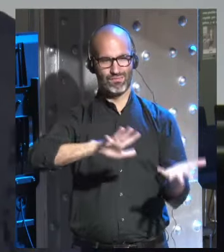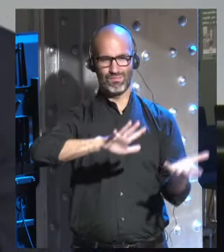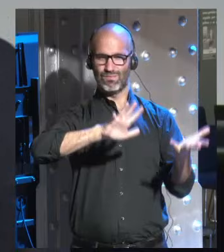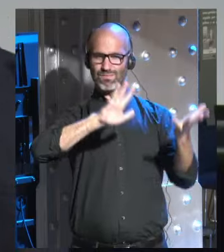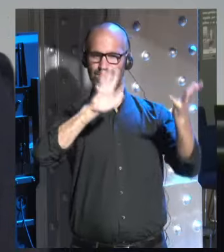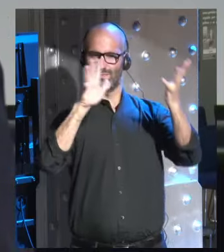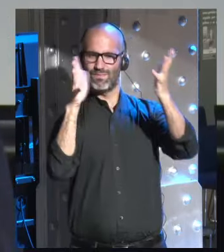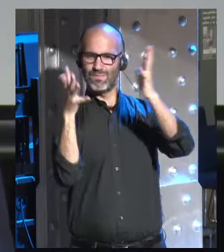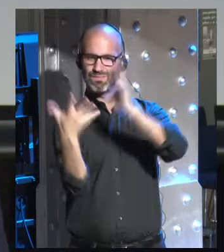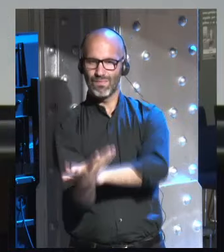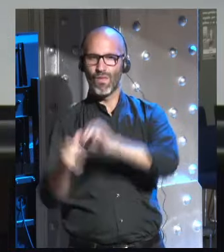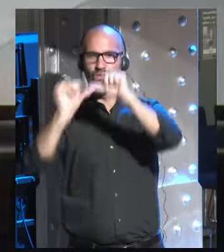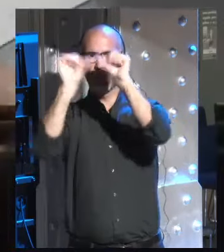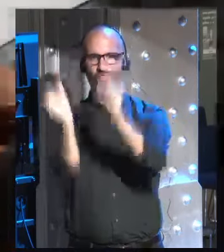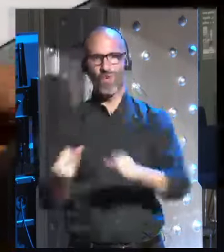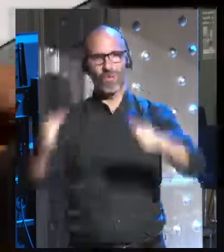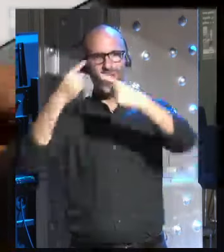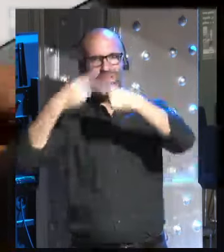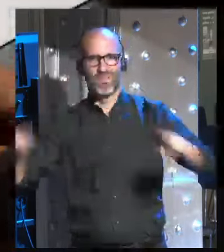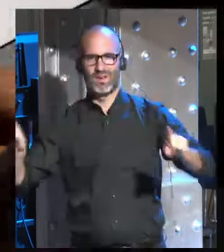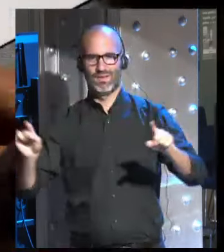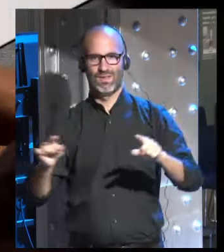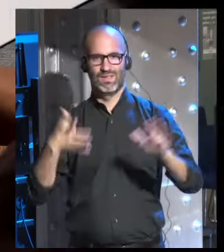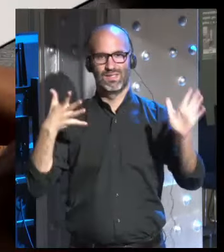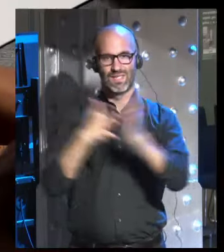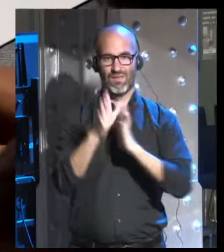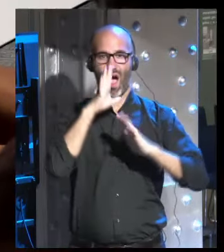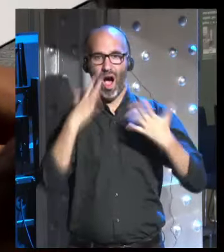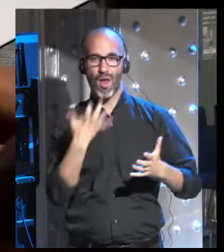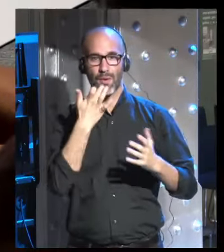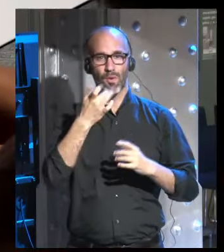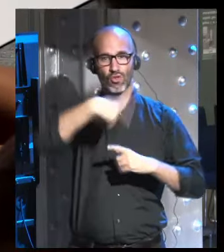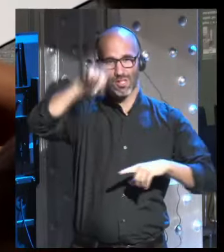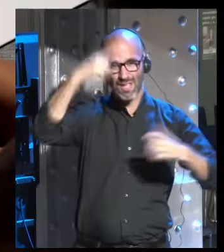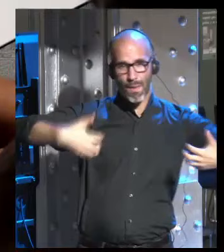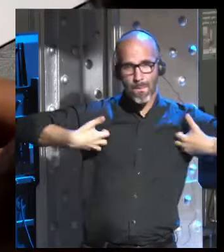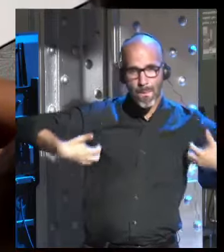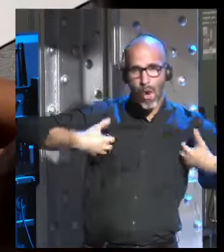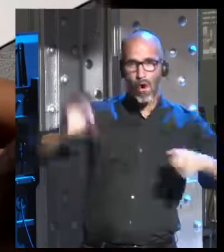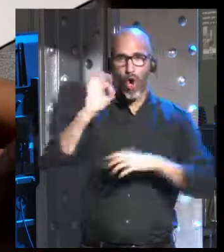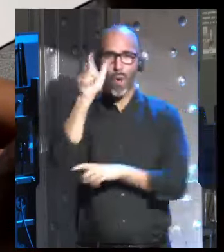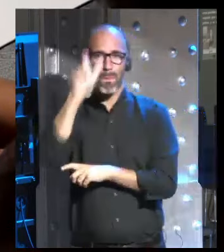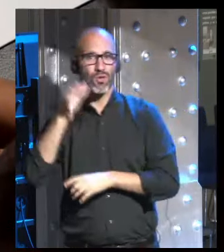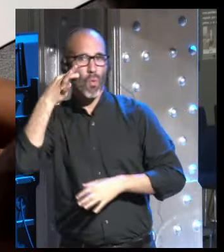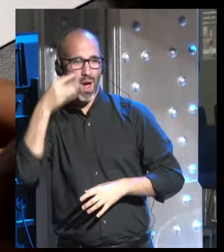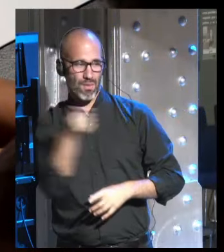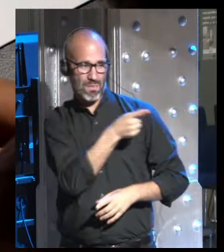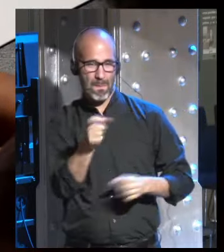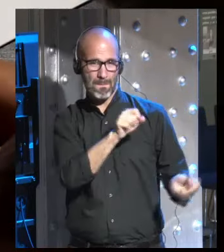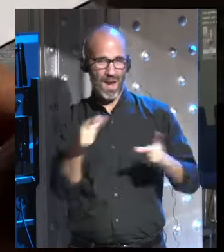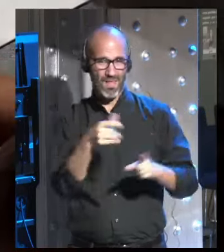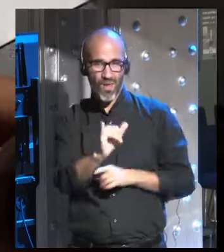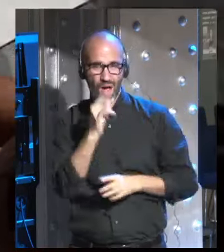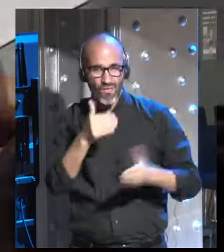más distinto de nosotros, de aquello que nos diferencia de los chimpancés o de los grandes simios. Cuando la gente se plantea el futuro,